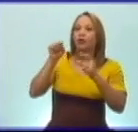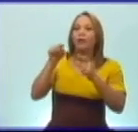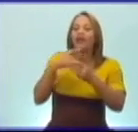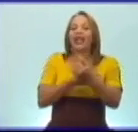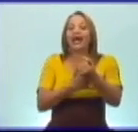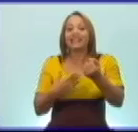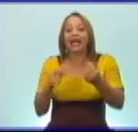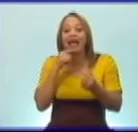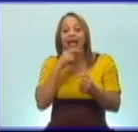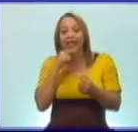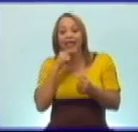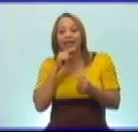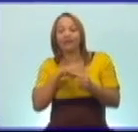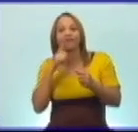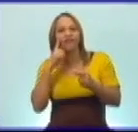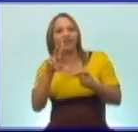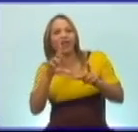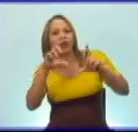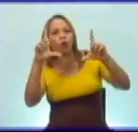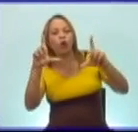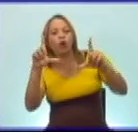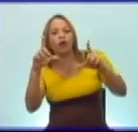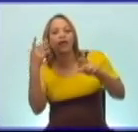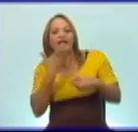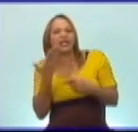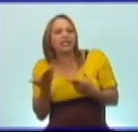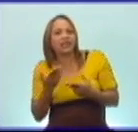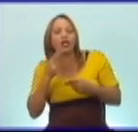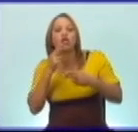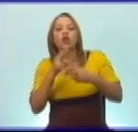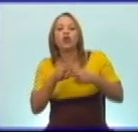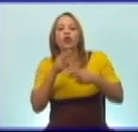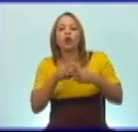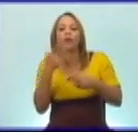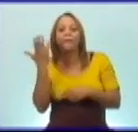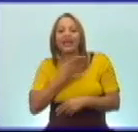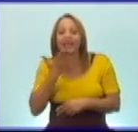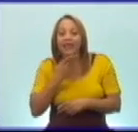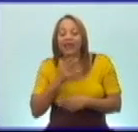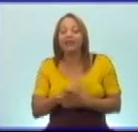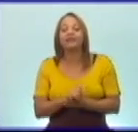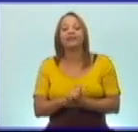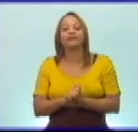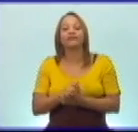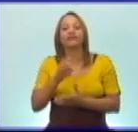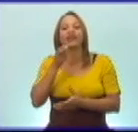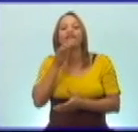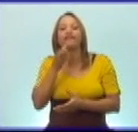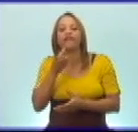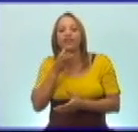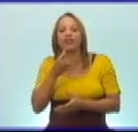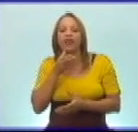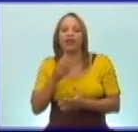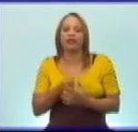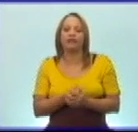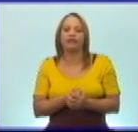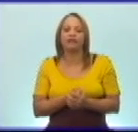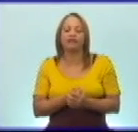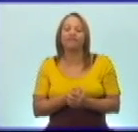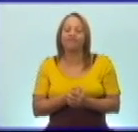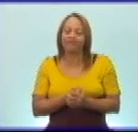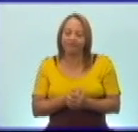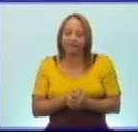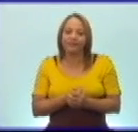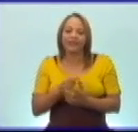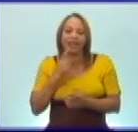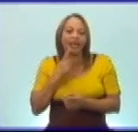sangre aún fresca y húmeda, cinco letras. Un nombre, Fidel. Su gesto